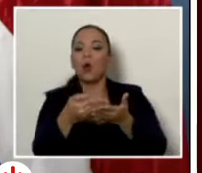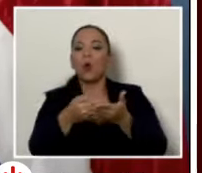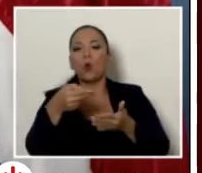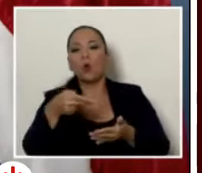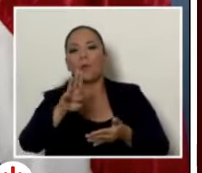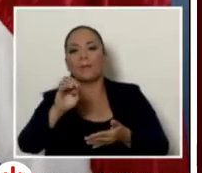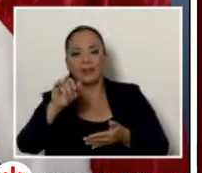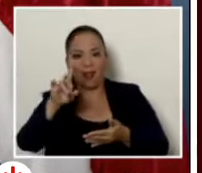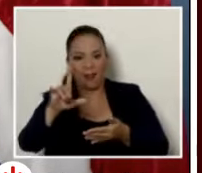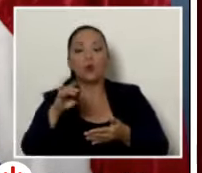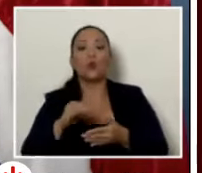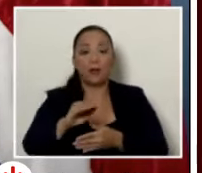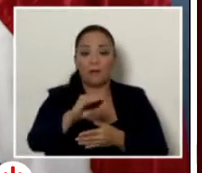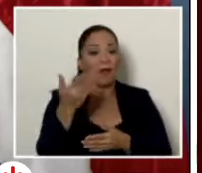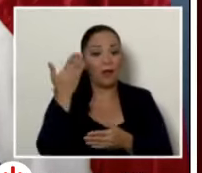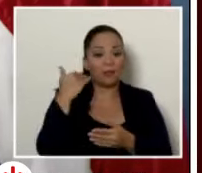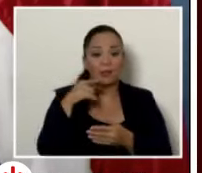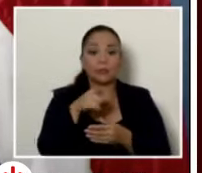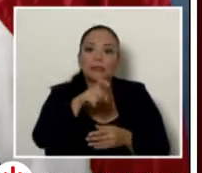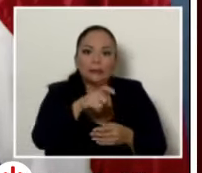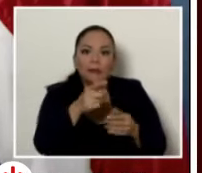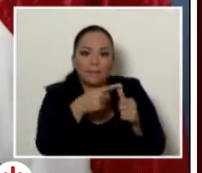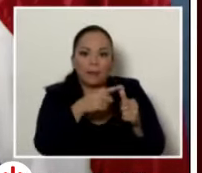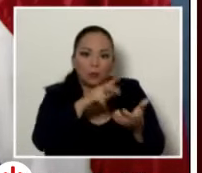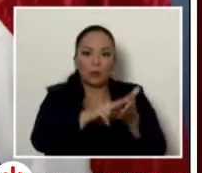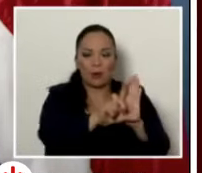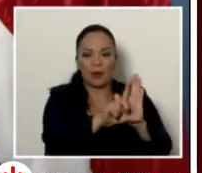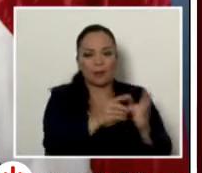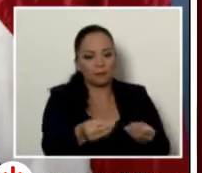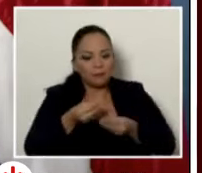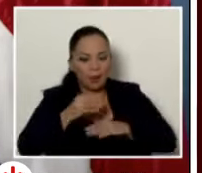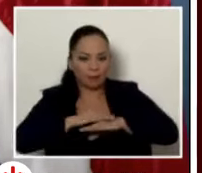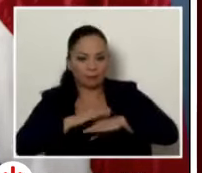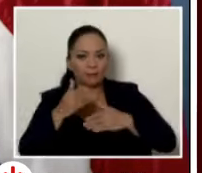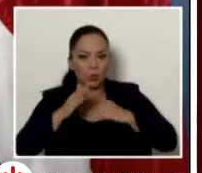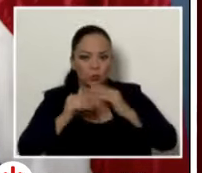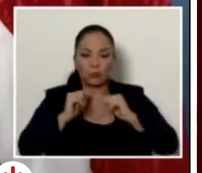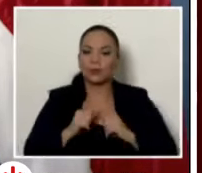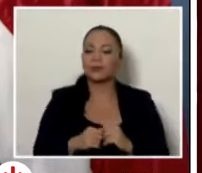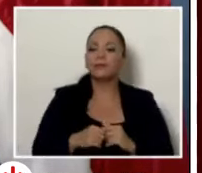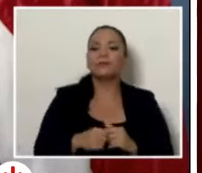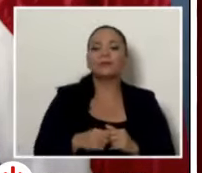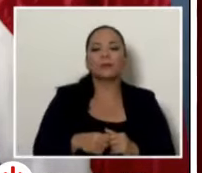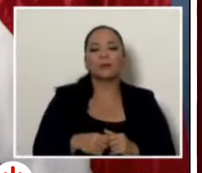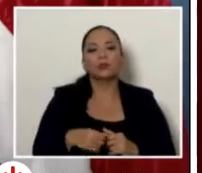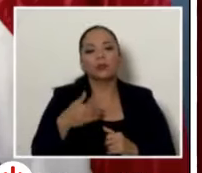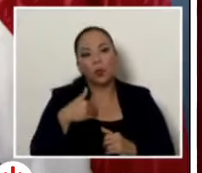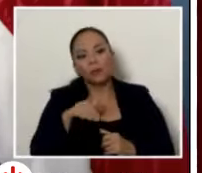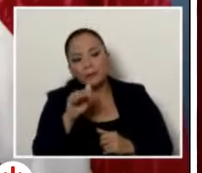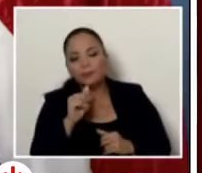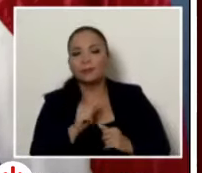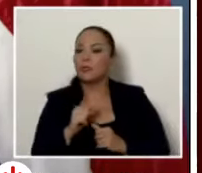sin esa ley no se podía seguir construyendo yo le instruí y muy amablemente el señor ministro de